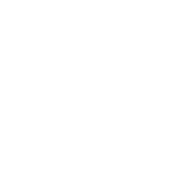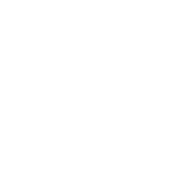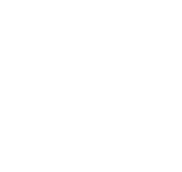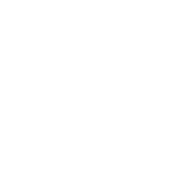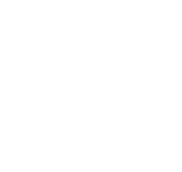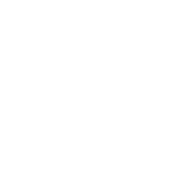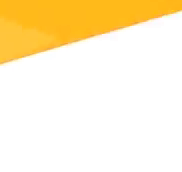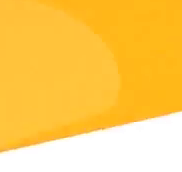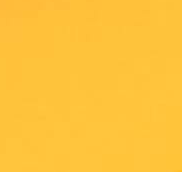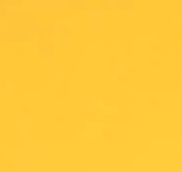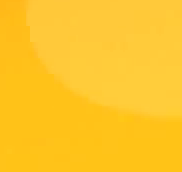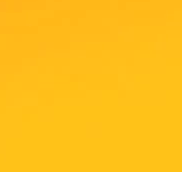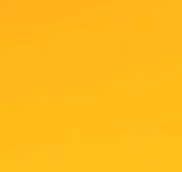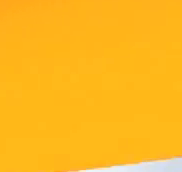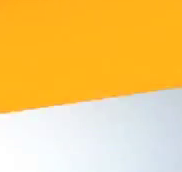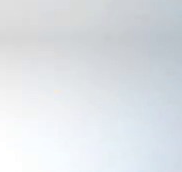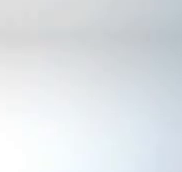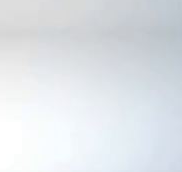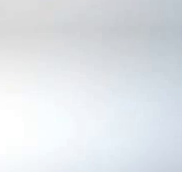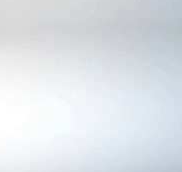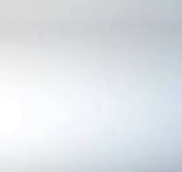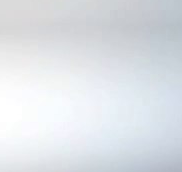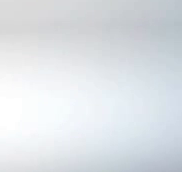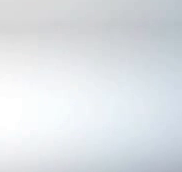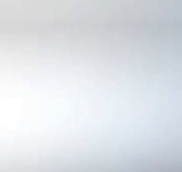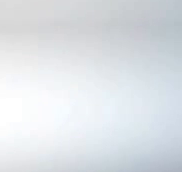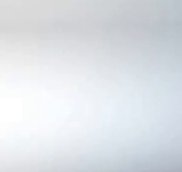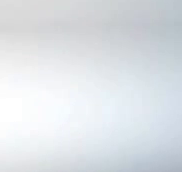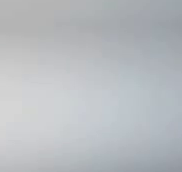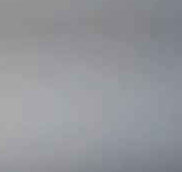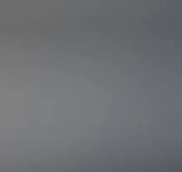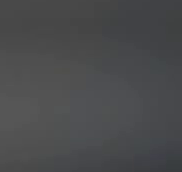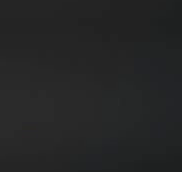¡Gracias! UCR.